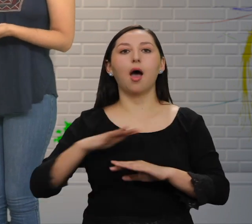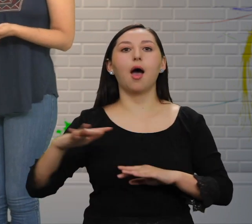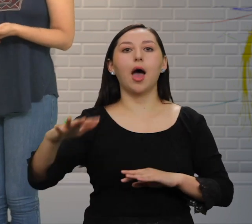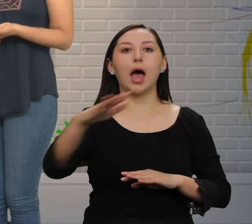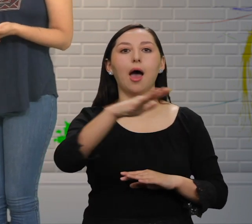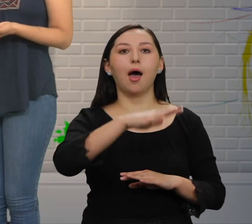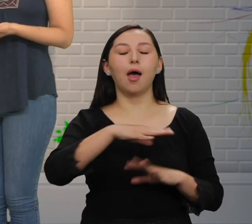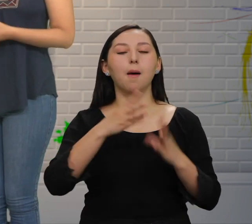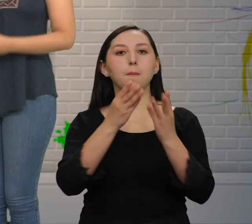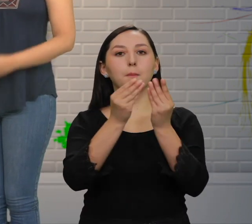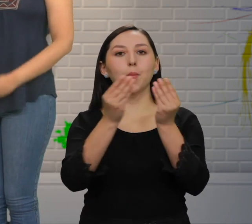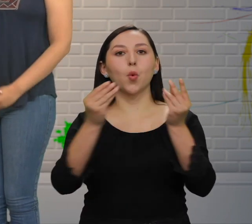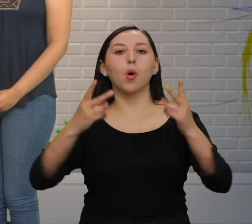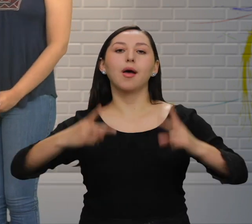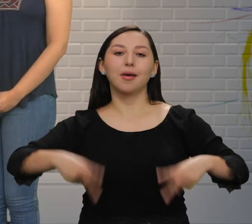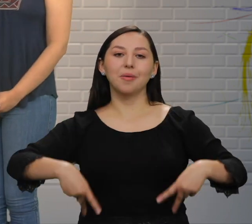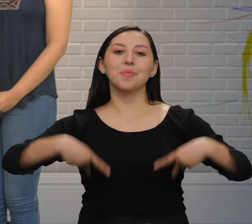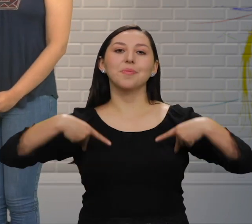biodiversidad